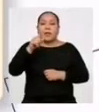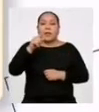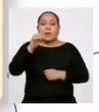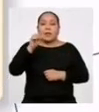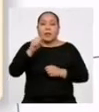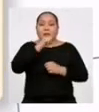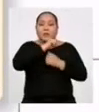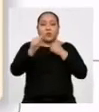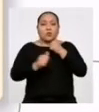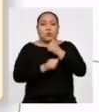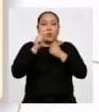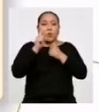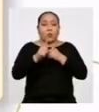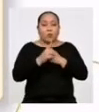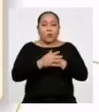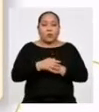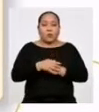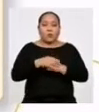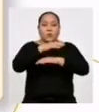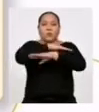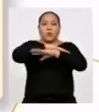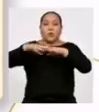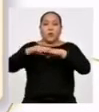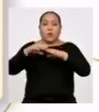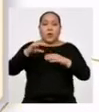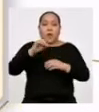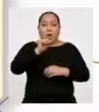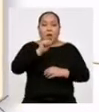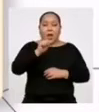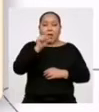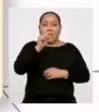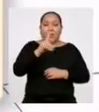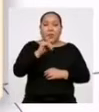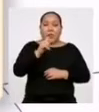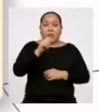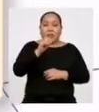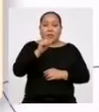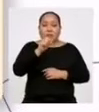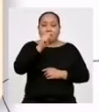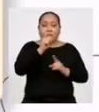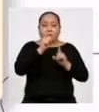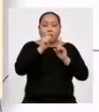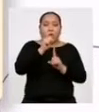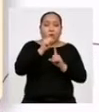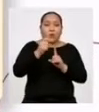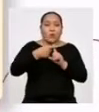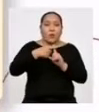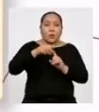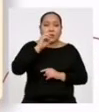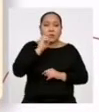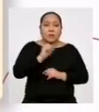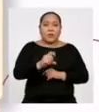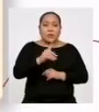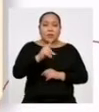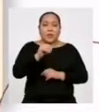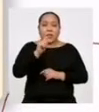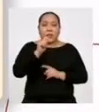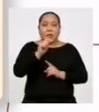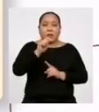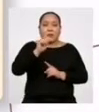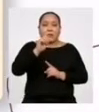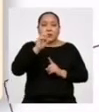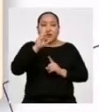1 Sobre la suma de delta sub 1 y delta sub 2 Por la amplitud del intervalo